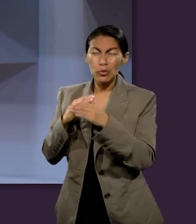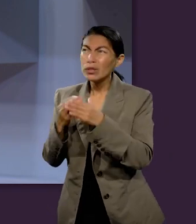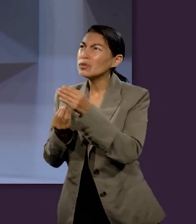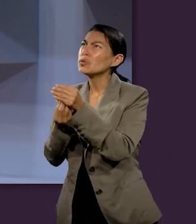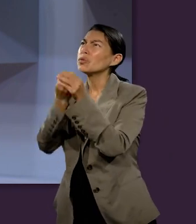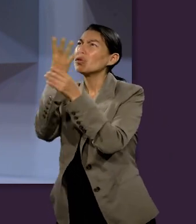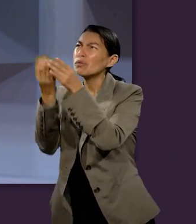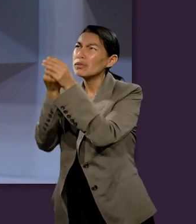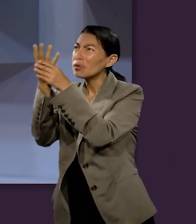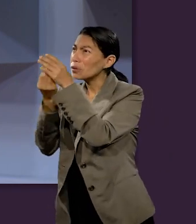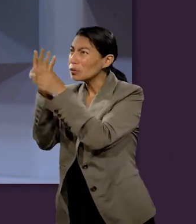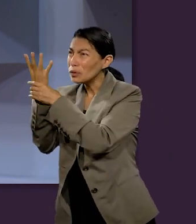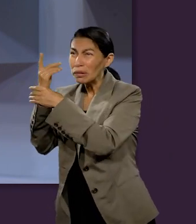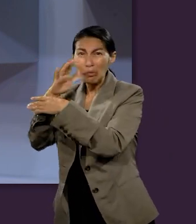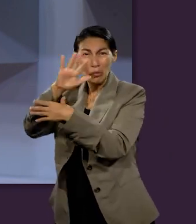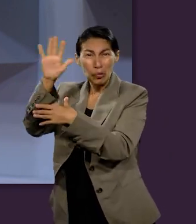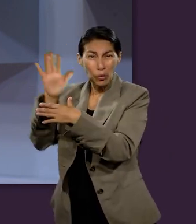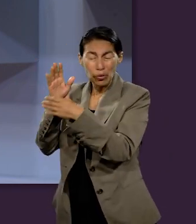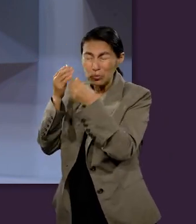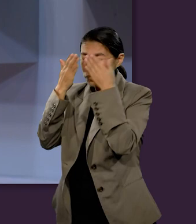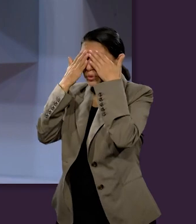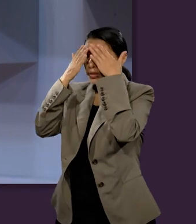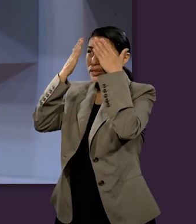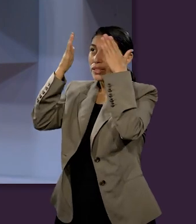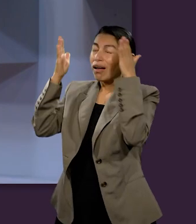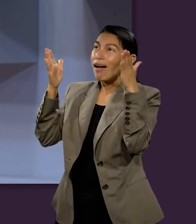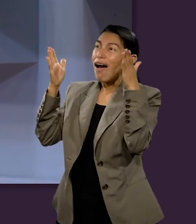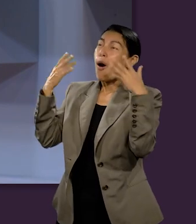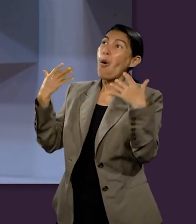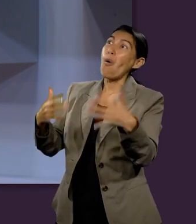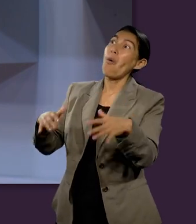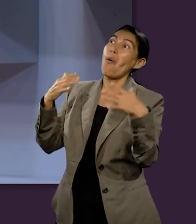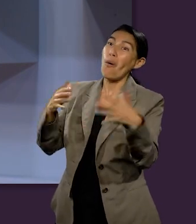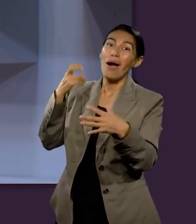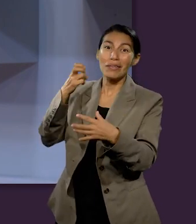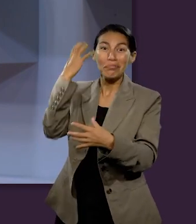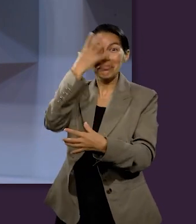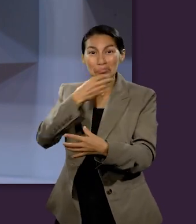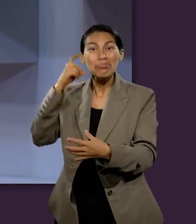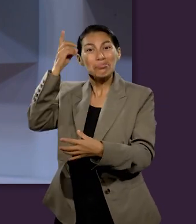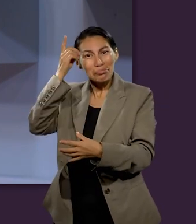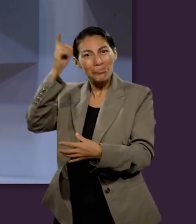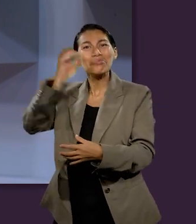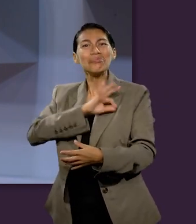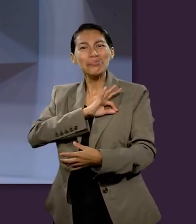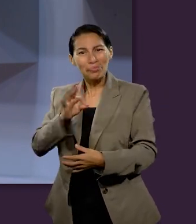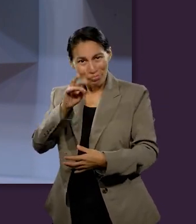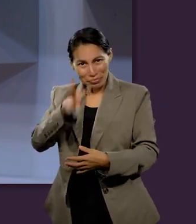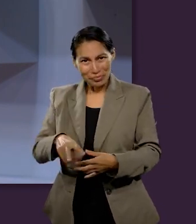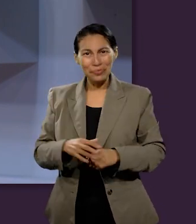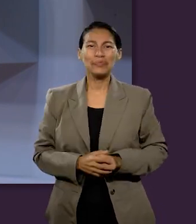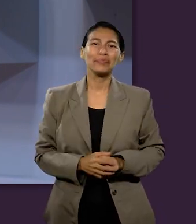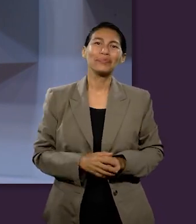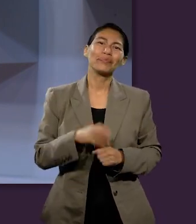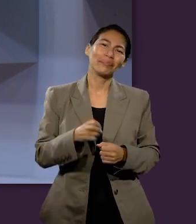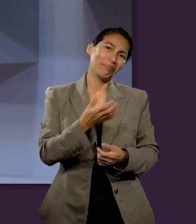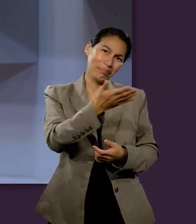prodigarnos de cosas nuevas, de experiencias nuevas, de cosas que superan a nuestra realidad. Así que